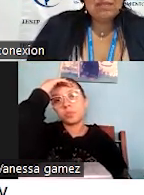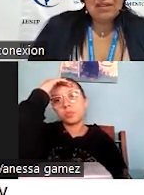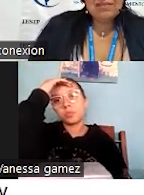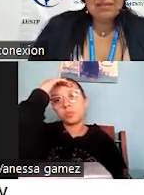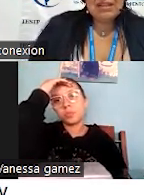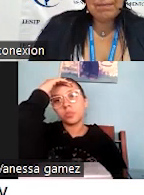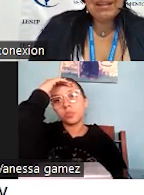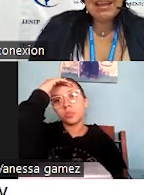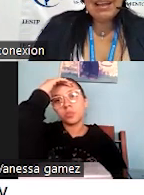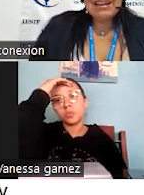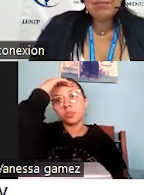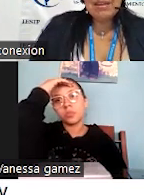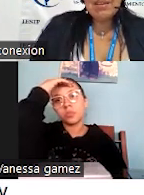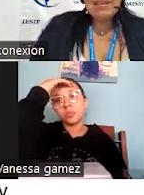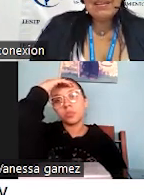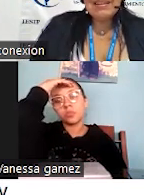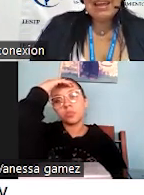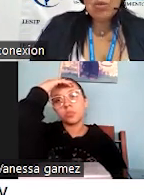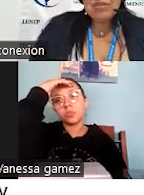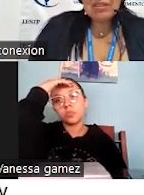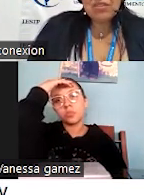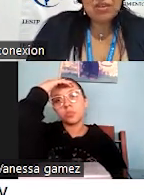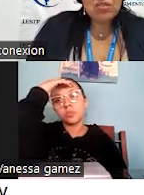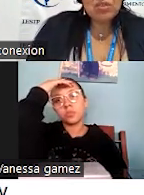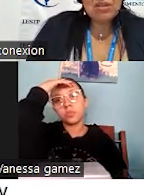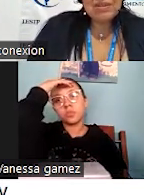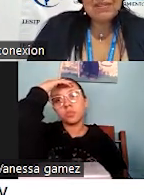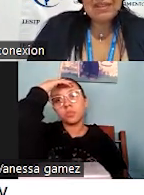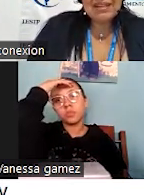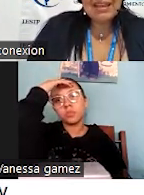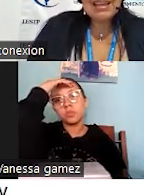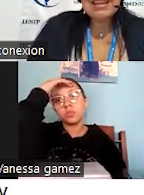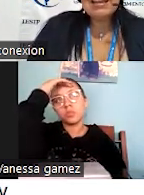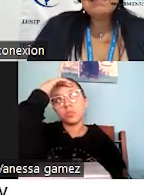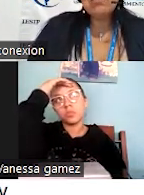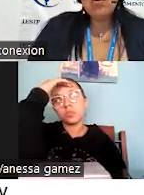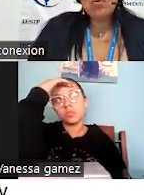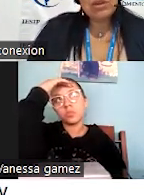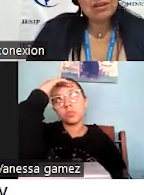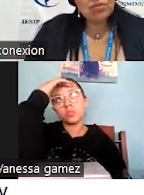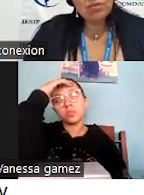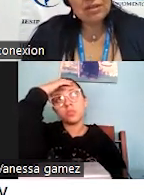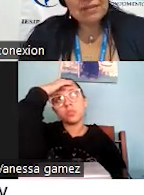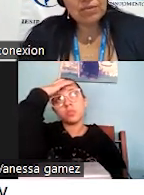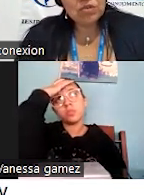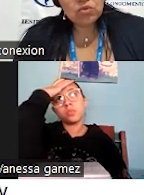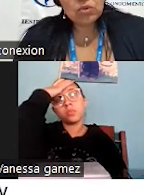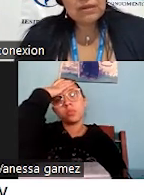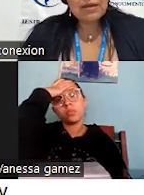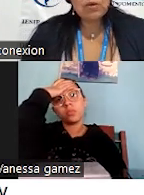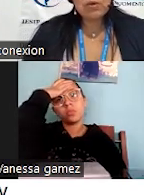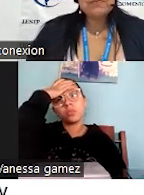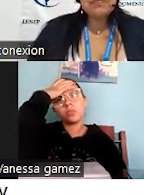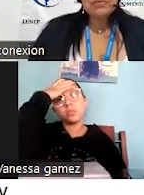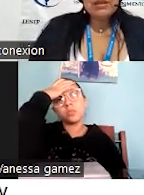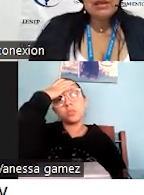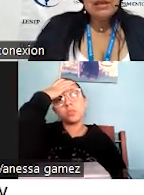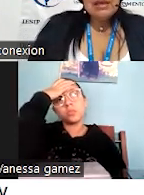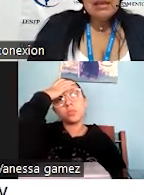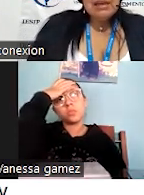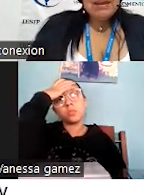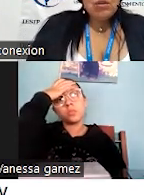recepcionistas, depende en gran medida del grado de satisfacción del visitante y el éxito o fracaso del servicio turístico,